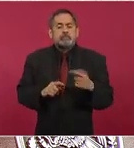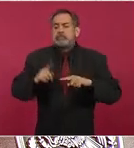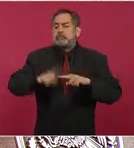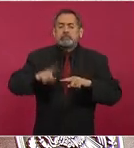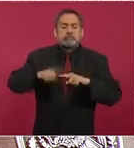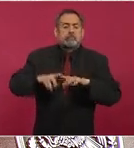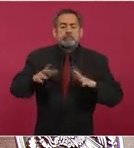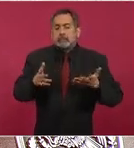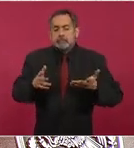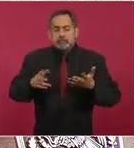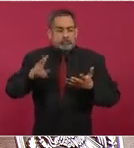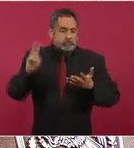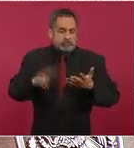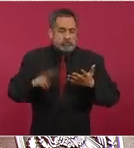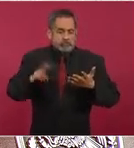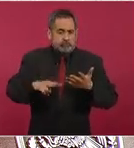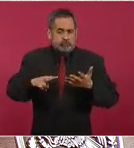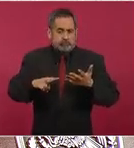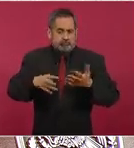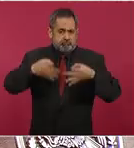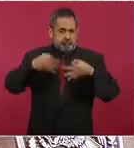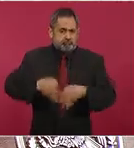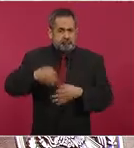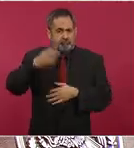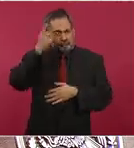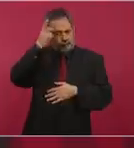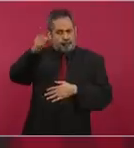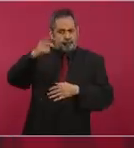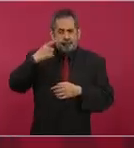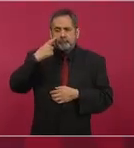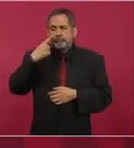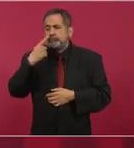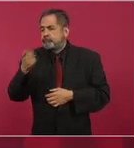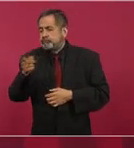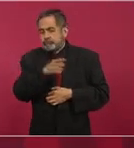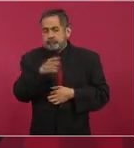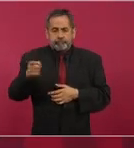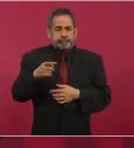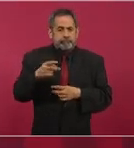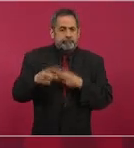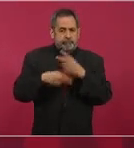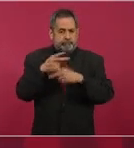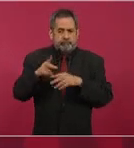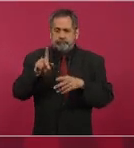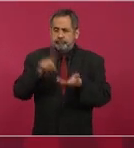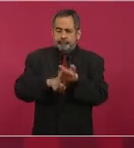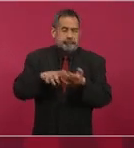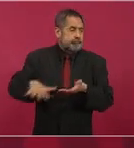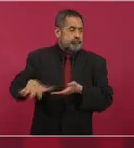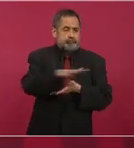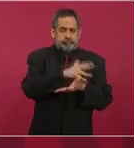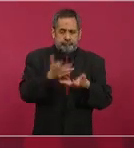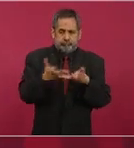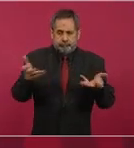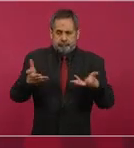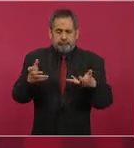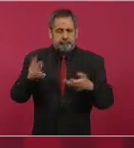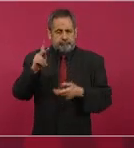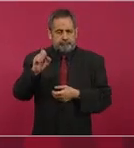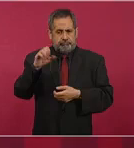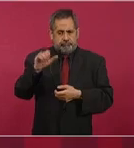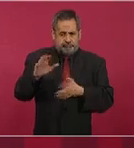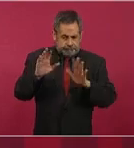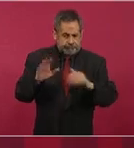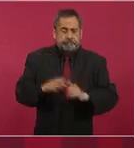es el legítimo propietario de esa superficie, esa área.